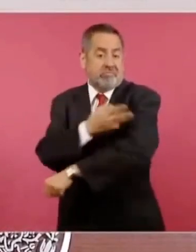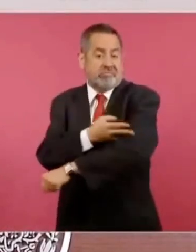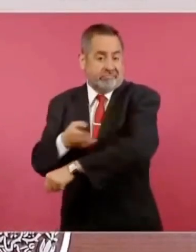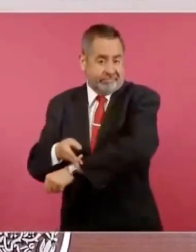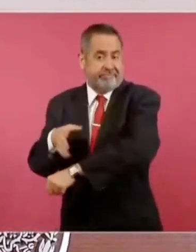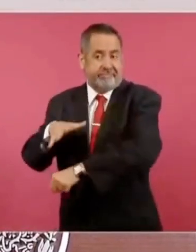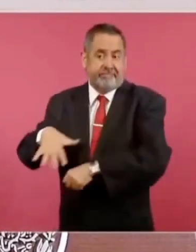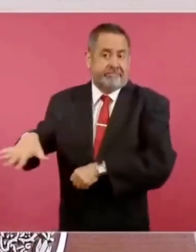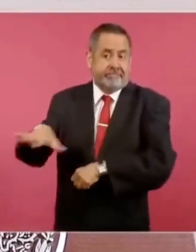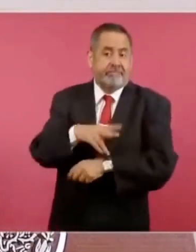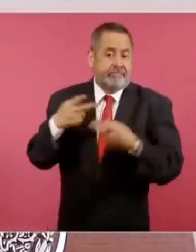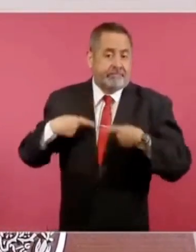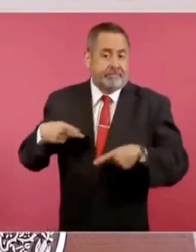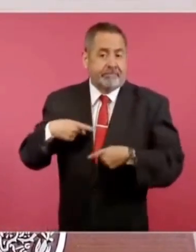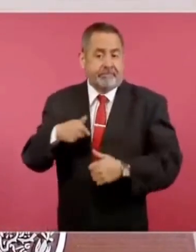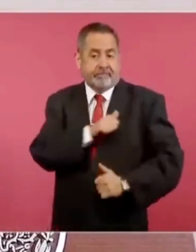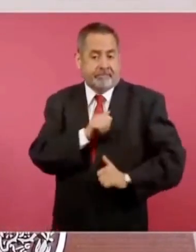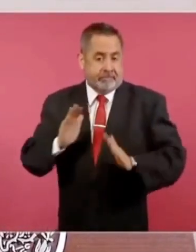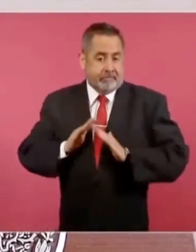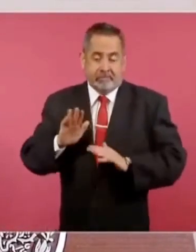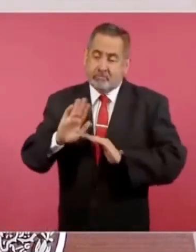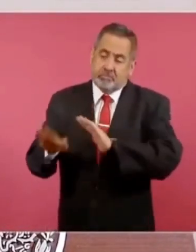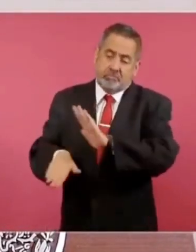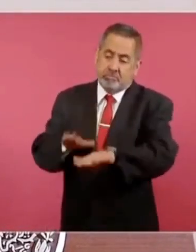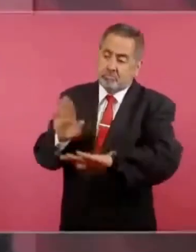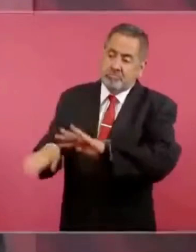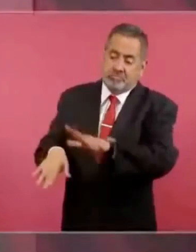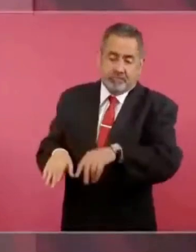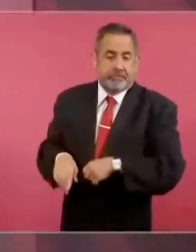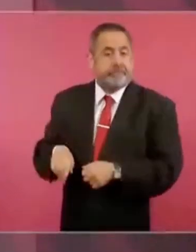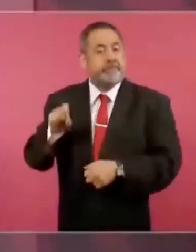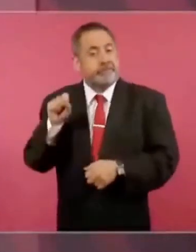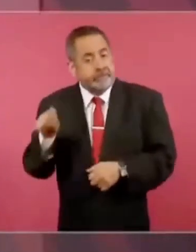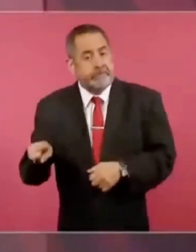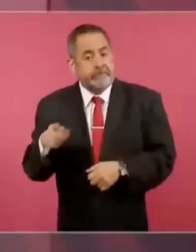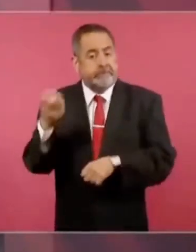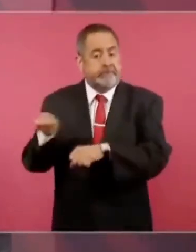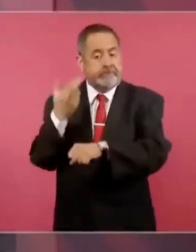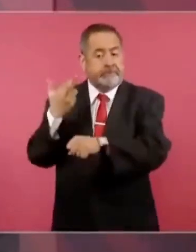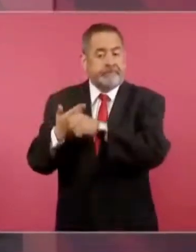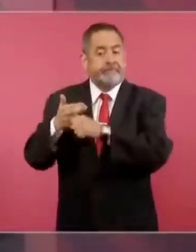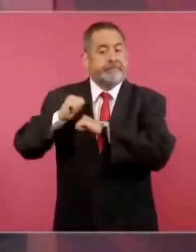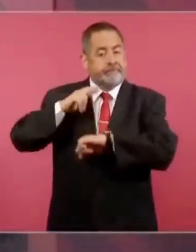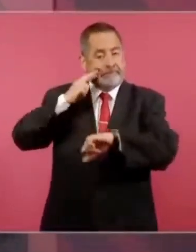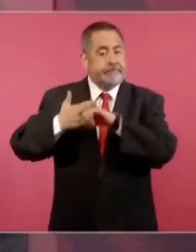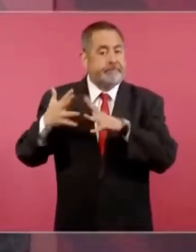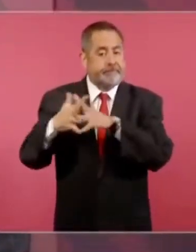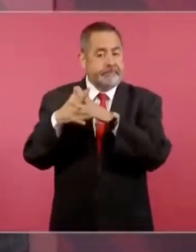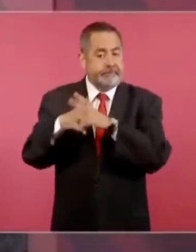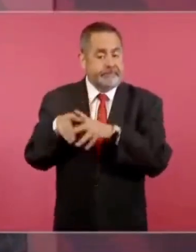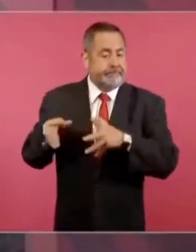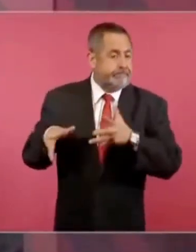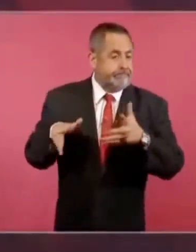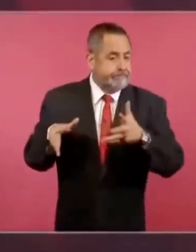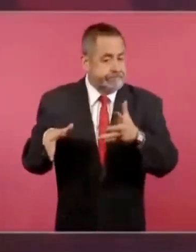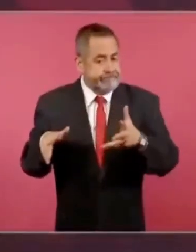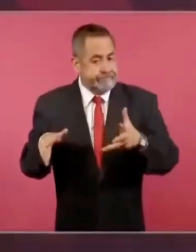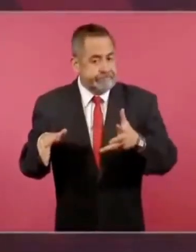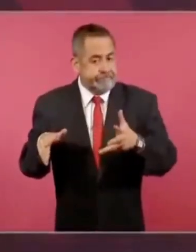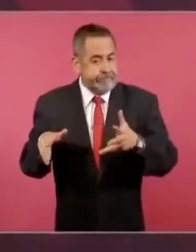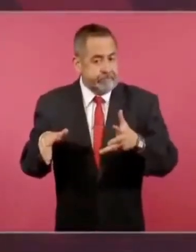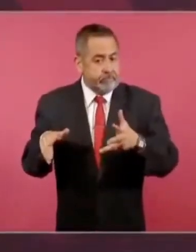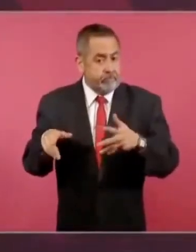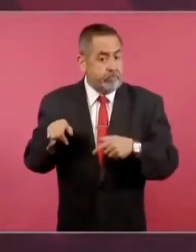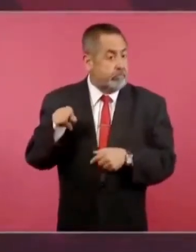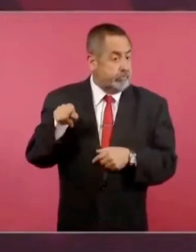y el secretario de guerra se va al